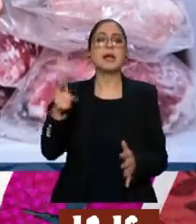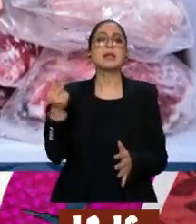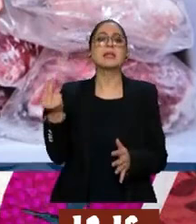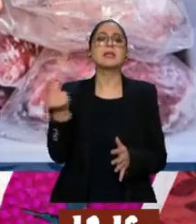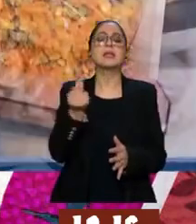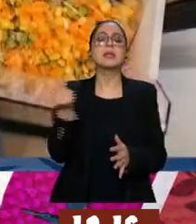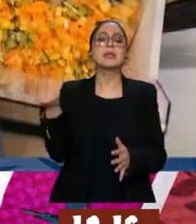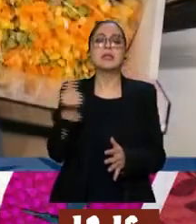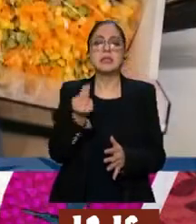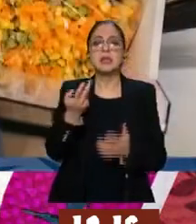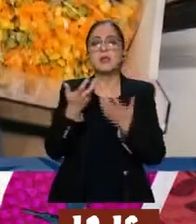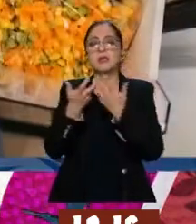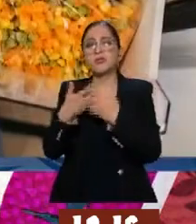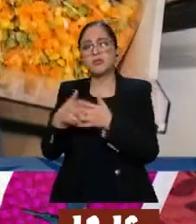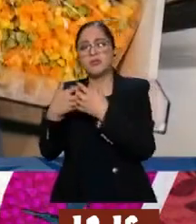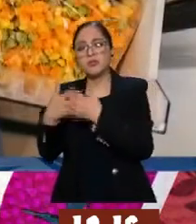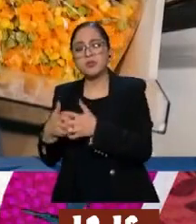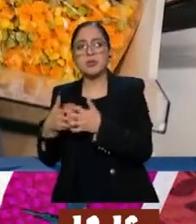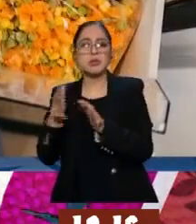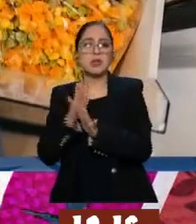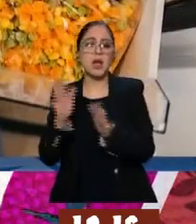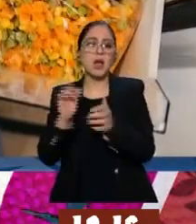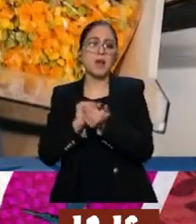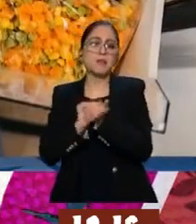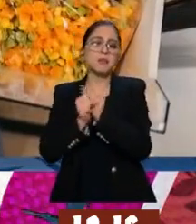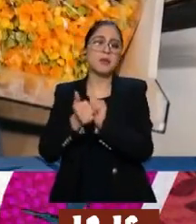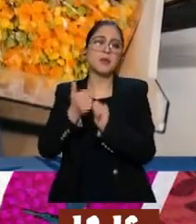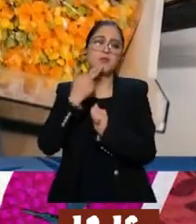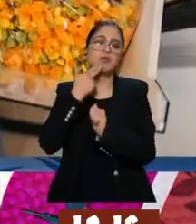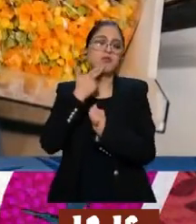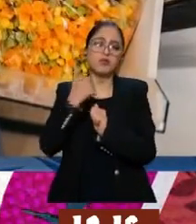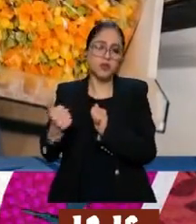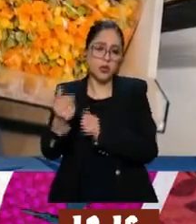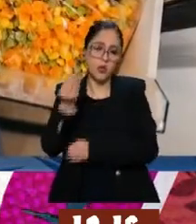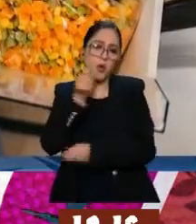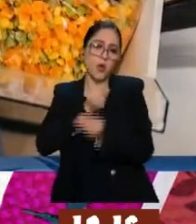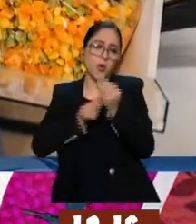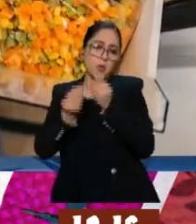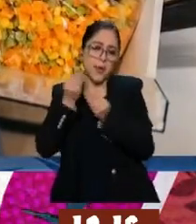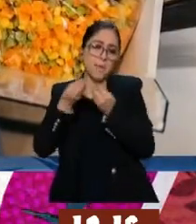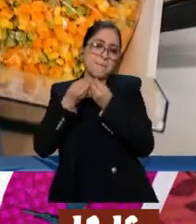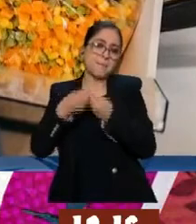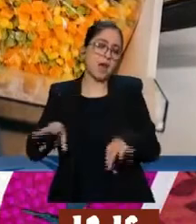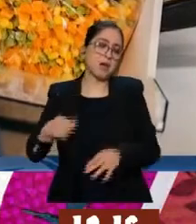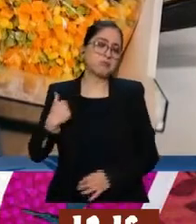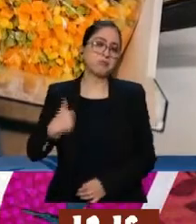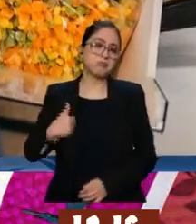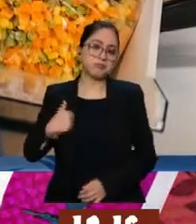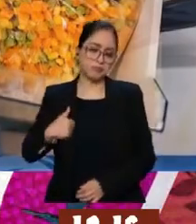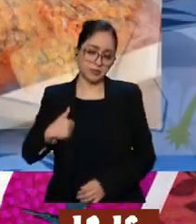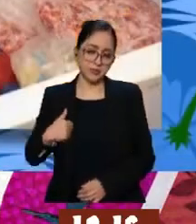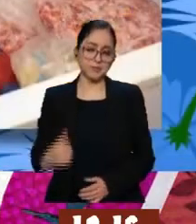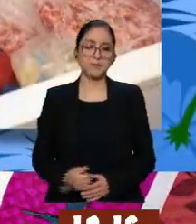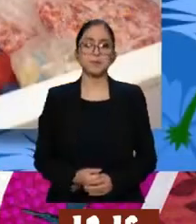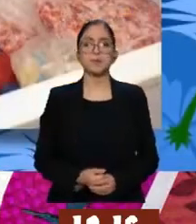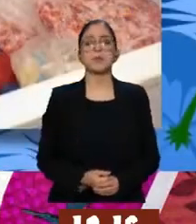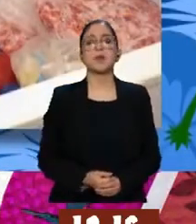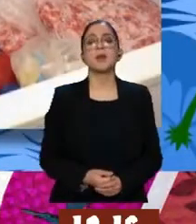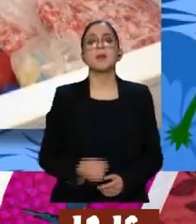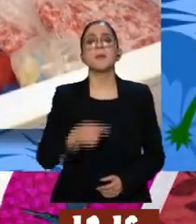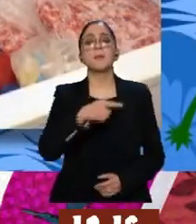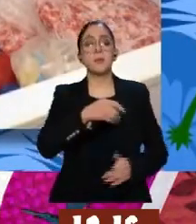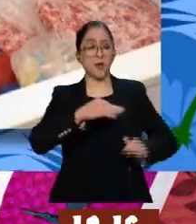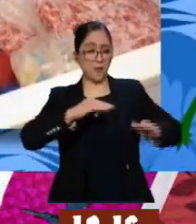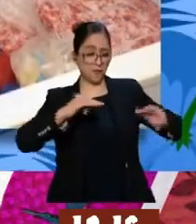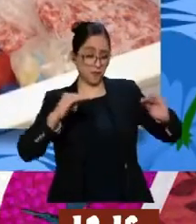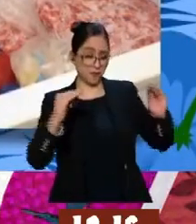pues sigue su proceso de descomposición del alimento y pues se echan a perder. Oye, Rafita. Ya no aprovechan los nutrientes. ¿Congelado y al vacío es